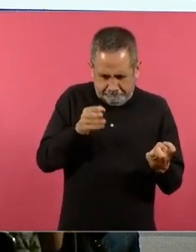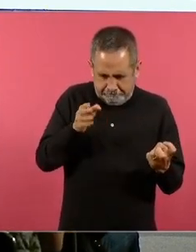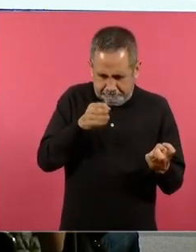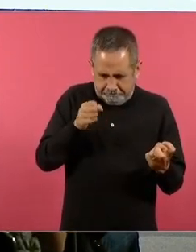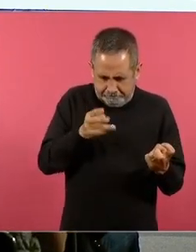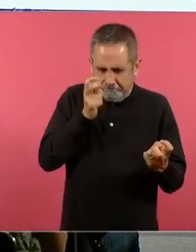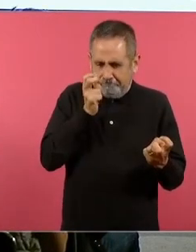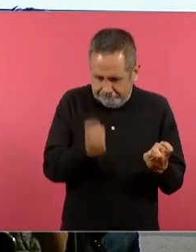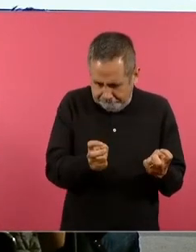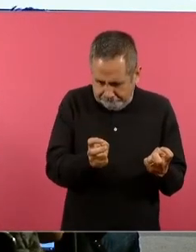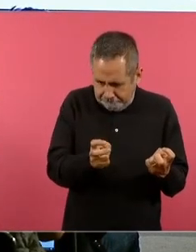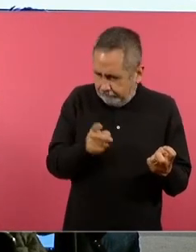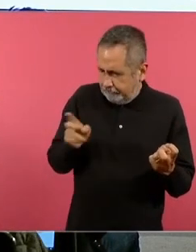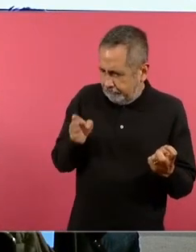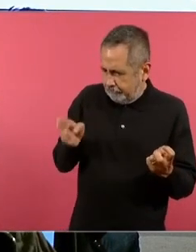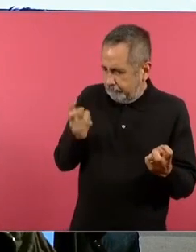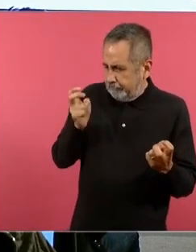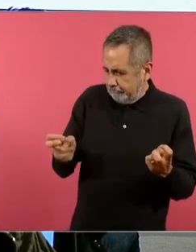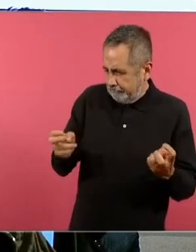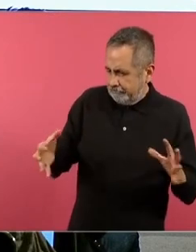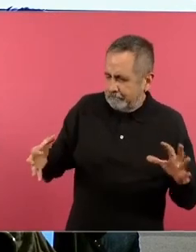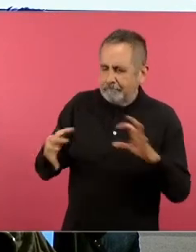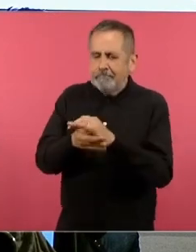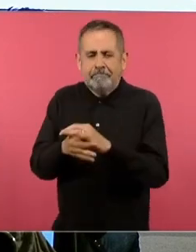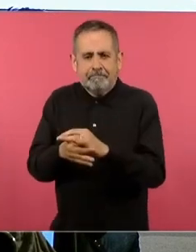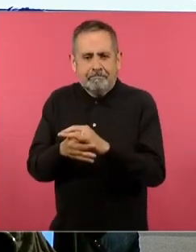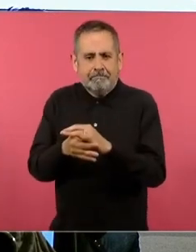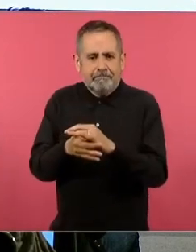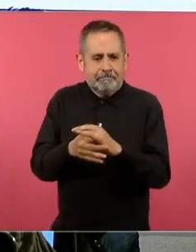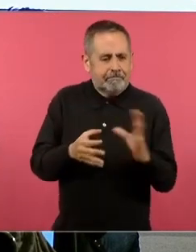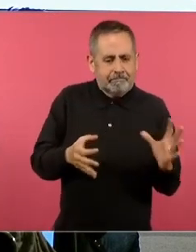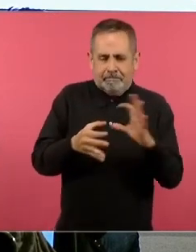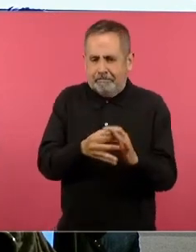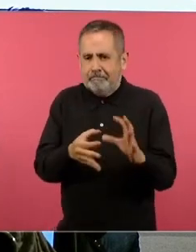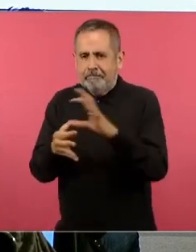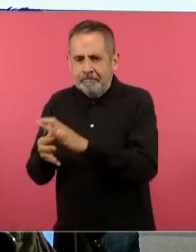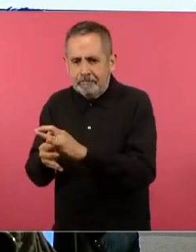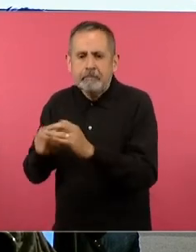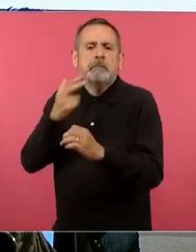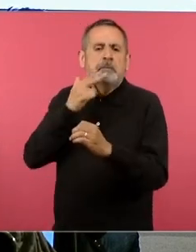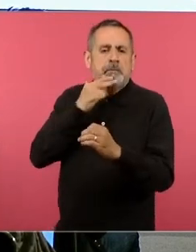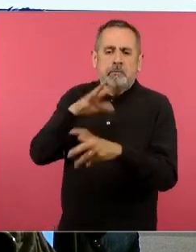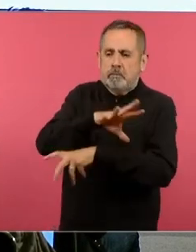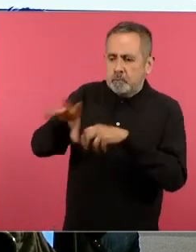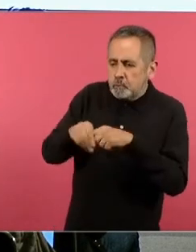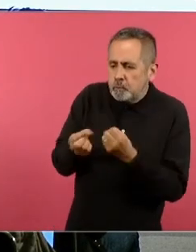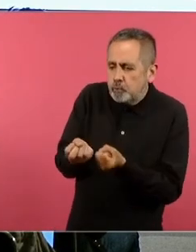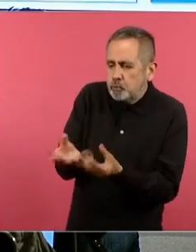proyectos e impactar no sólo en las aulas o en las escuelas sino en la comunidad.